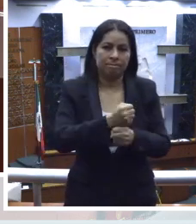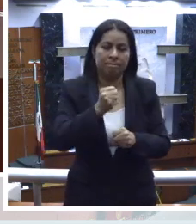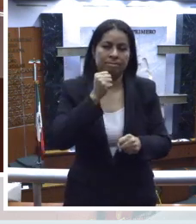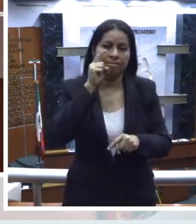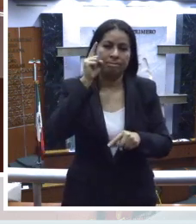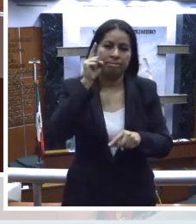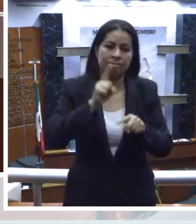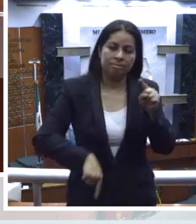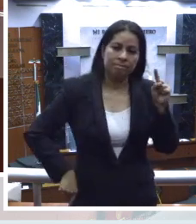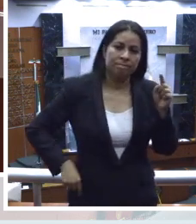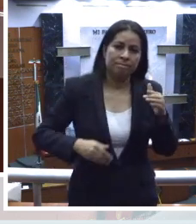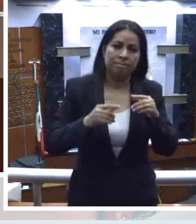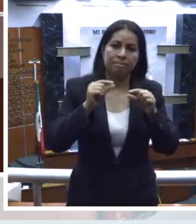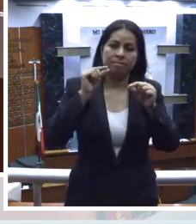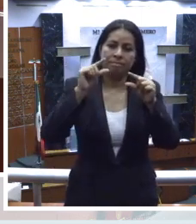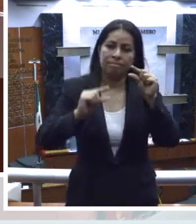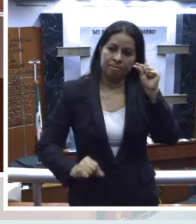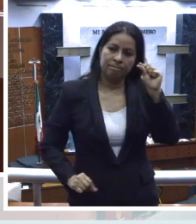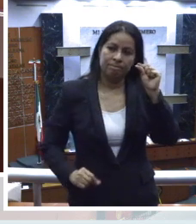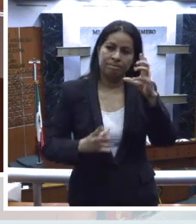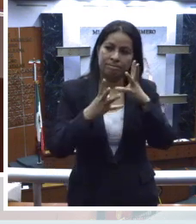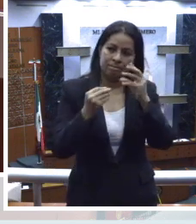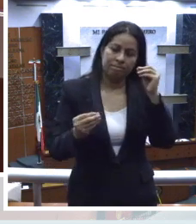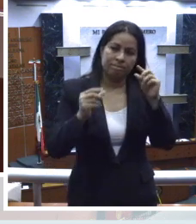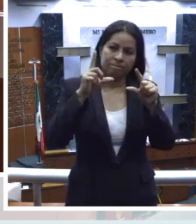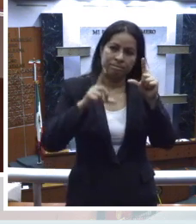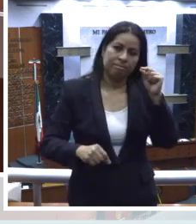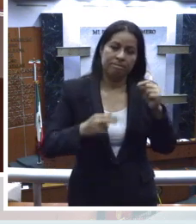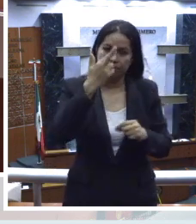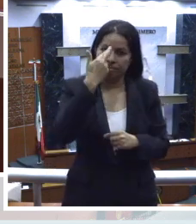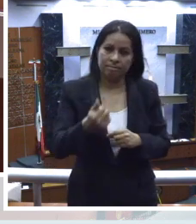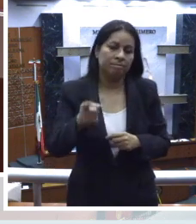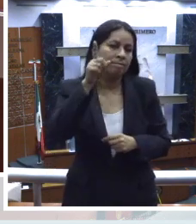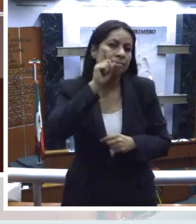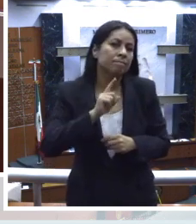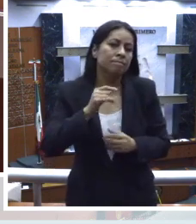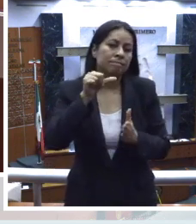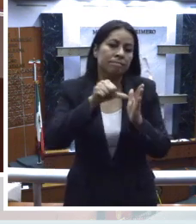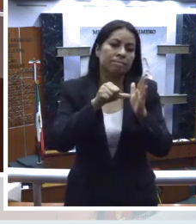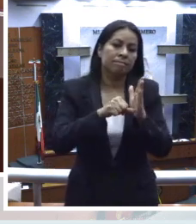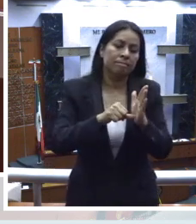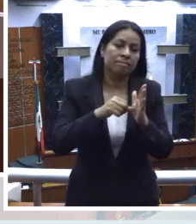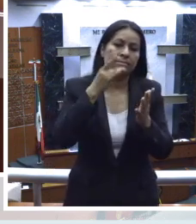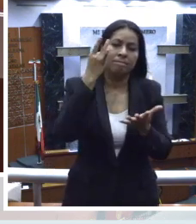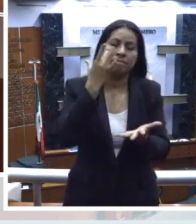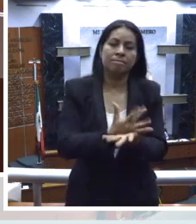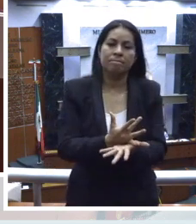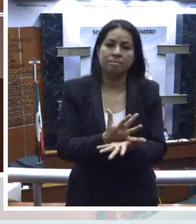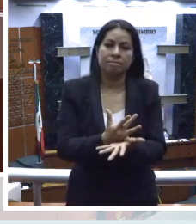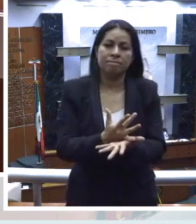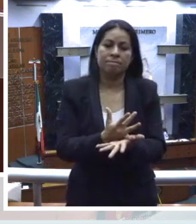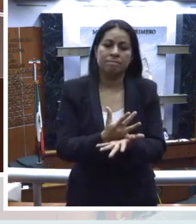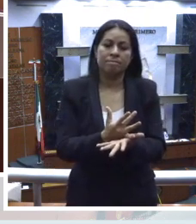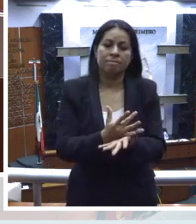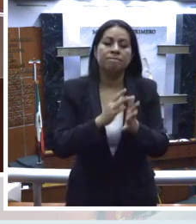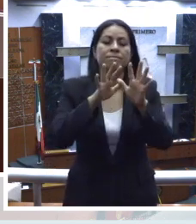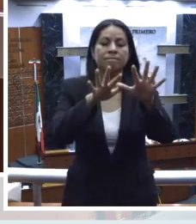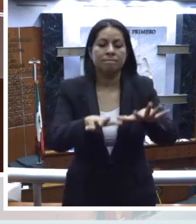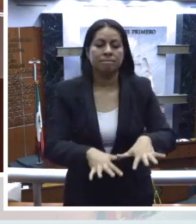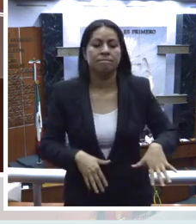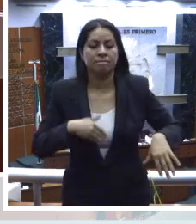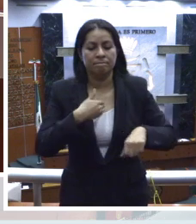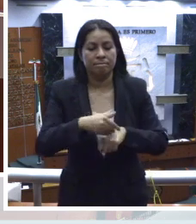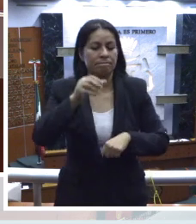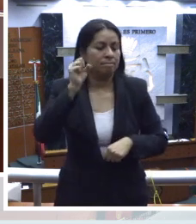erradicación de la brecha salarial por razones de género. Artículo único. El pleno de la